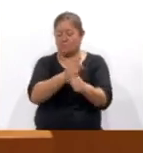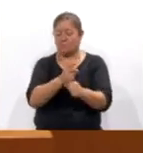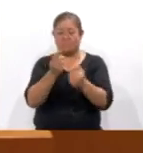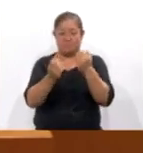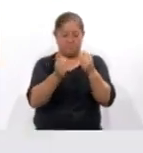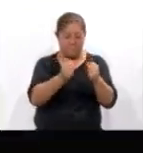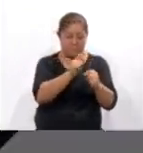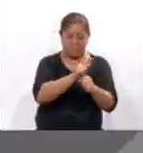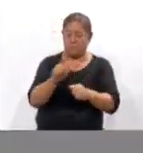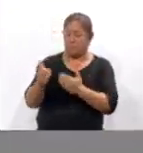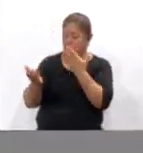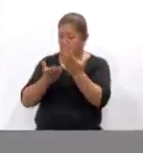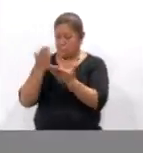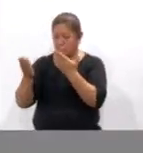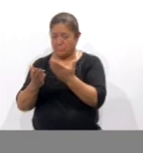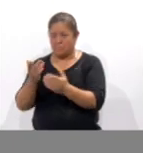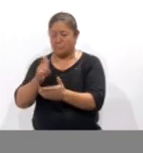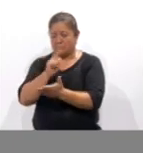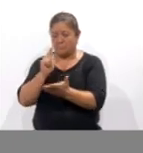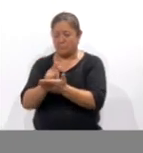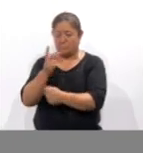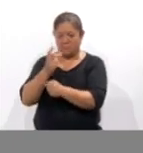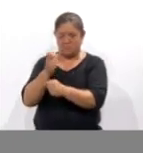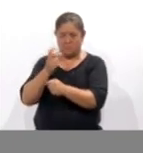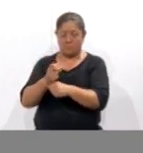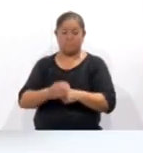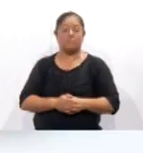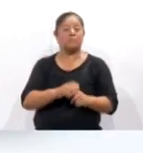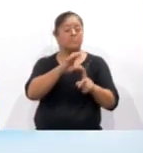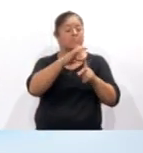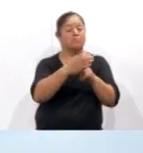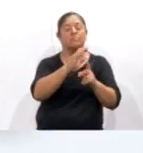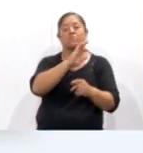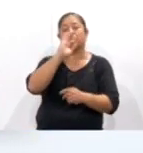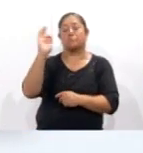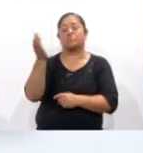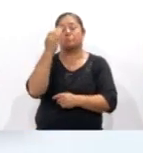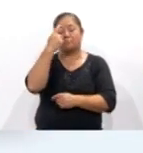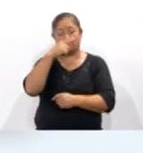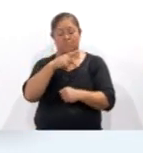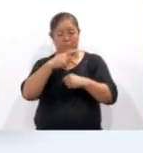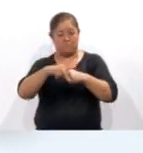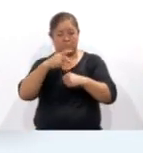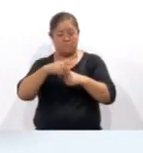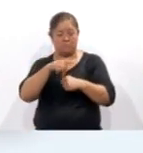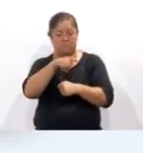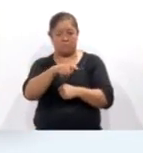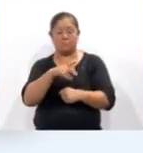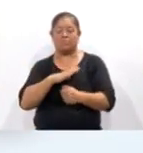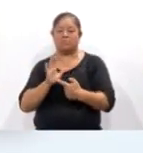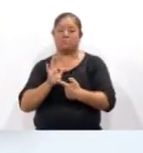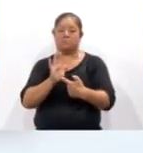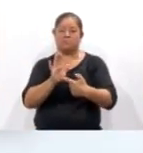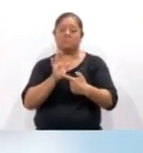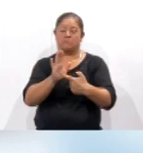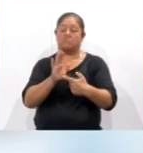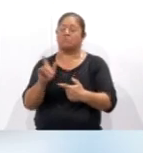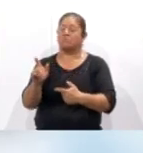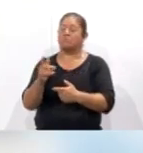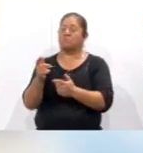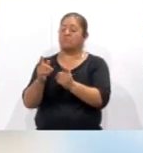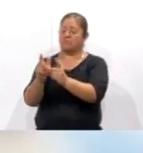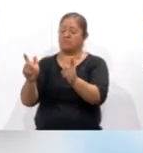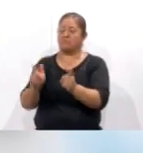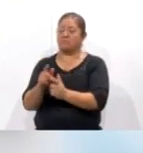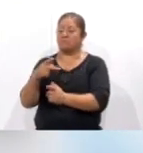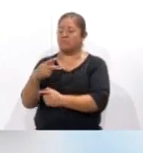Legislativos II. La Comisión Federal para la Protección contra Riesgos Sanitarios presentó a la Organización Panamericana de